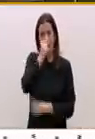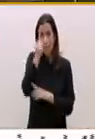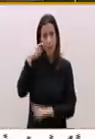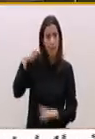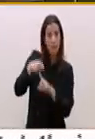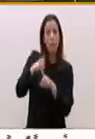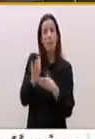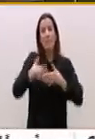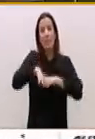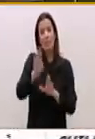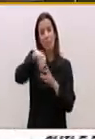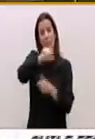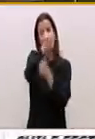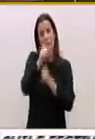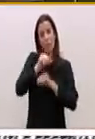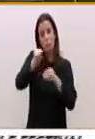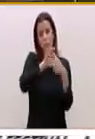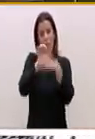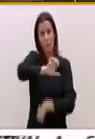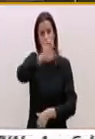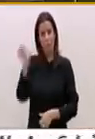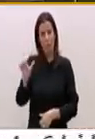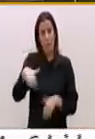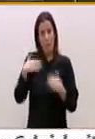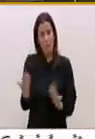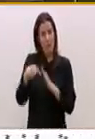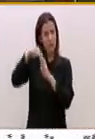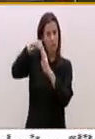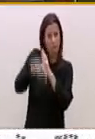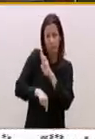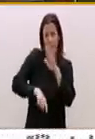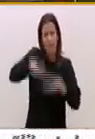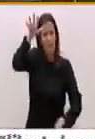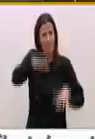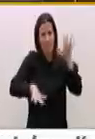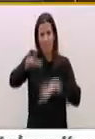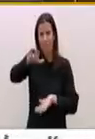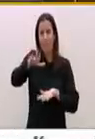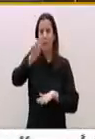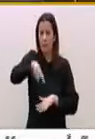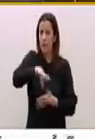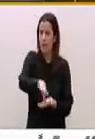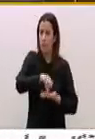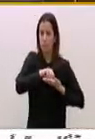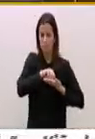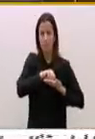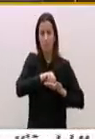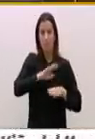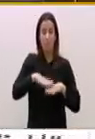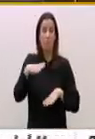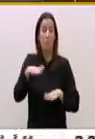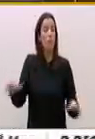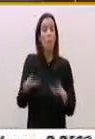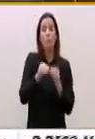en un modelo de la Unión Europea que, además de profundamente desigual, es centralizado. Para el Venegá, la conclusión es clara.